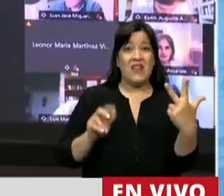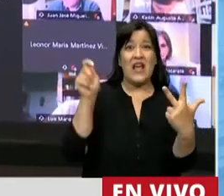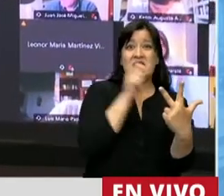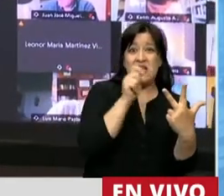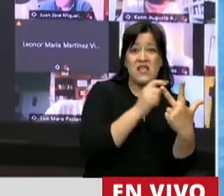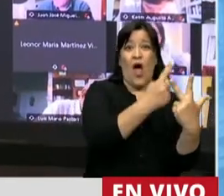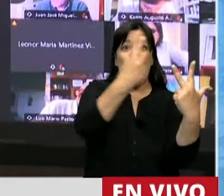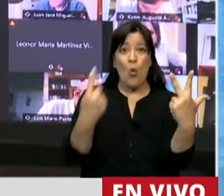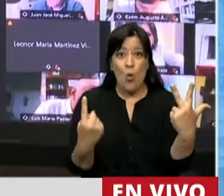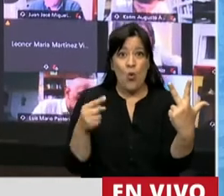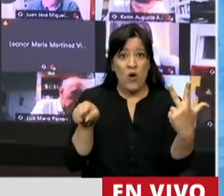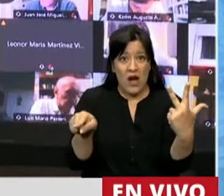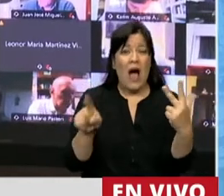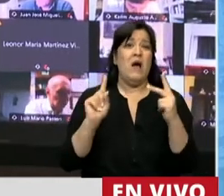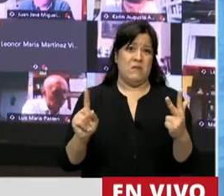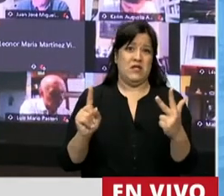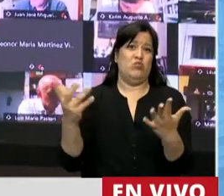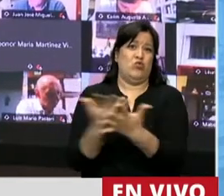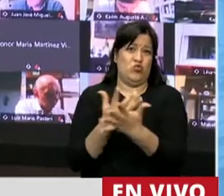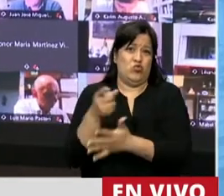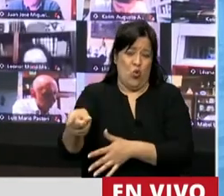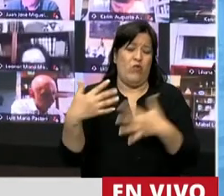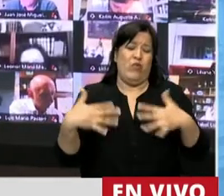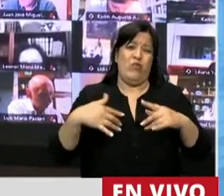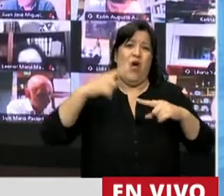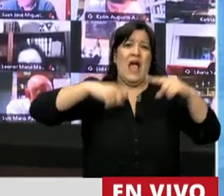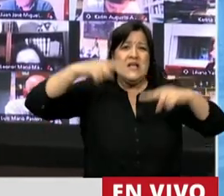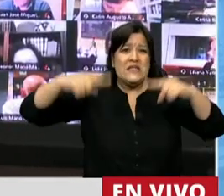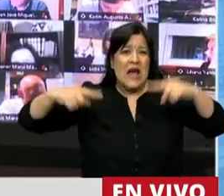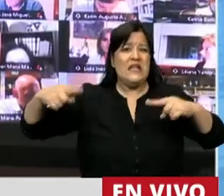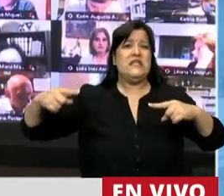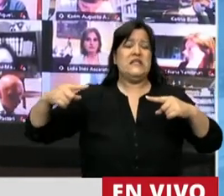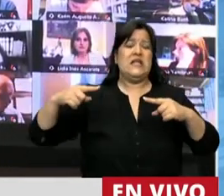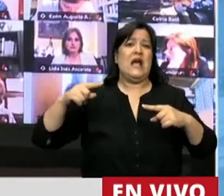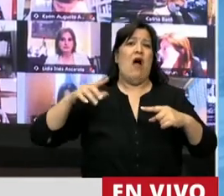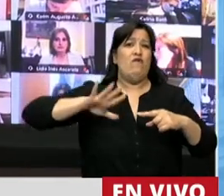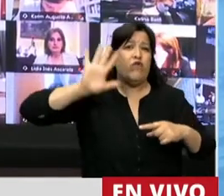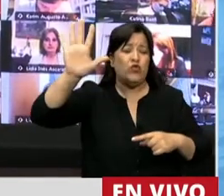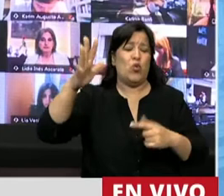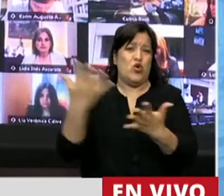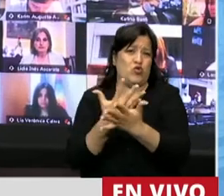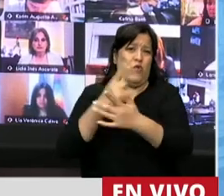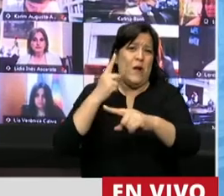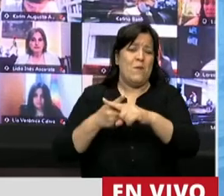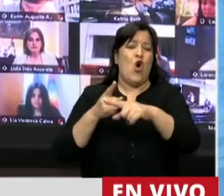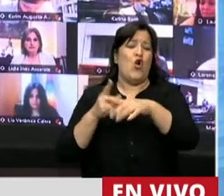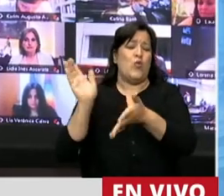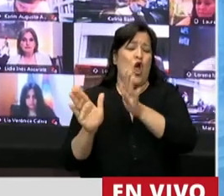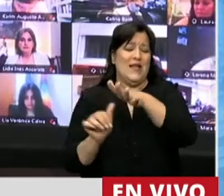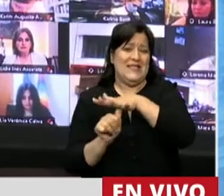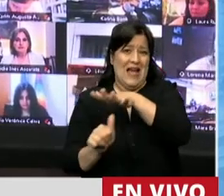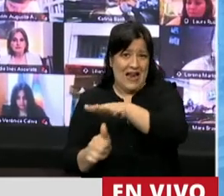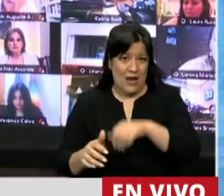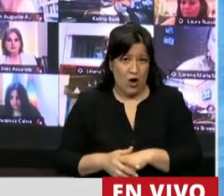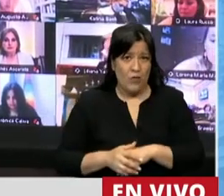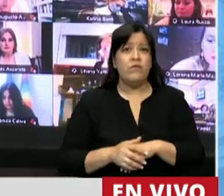formará parte de esa trágica estadística en el futuro. La violencia de género